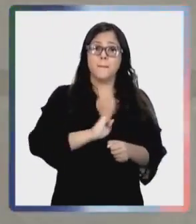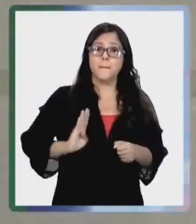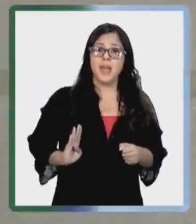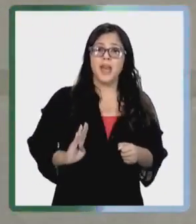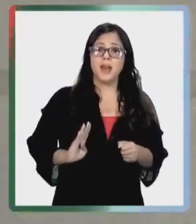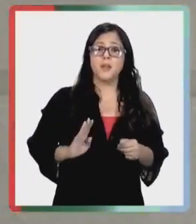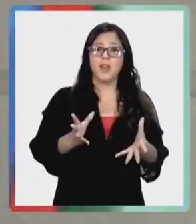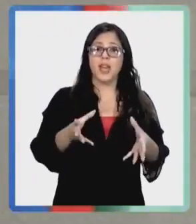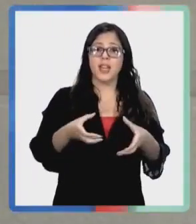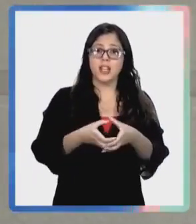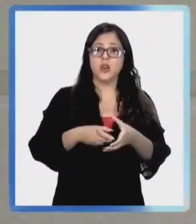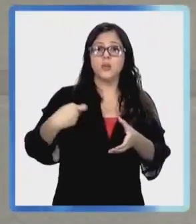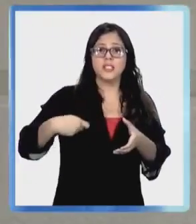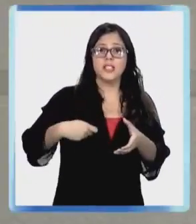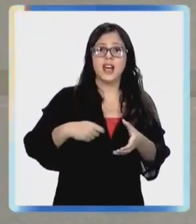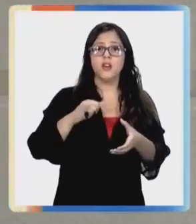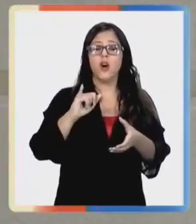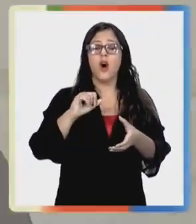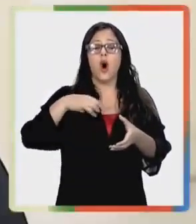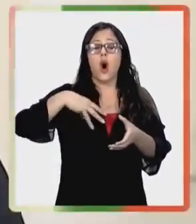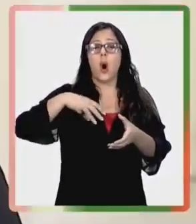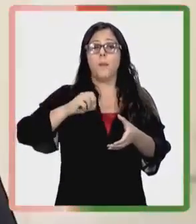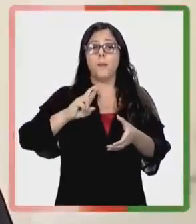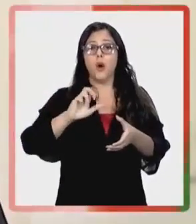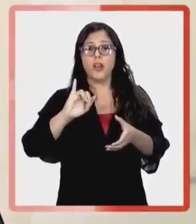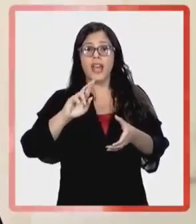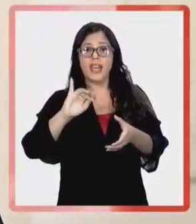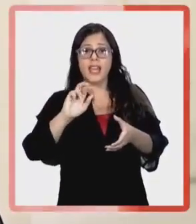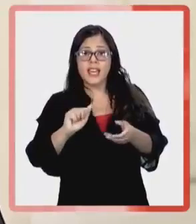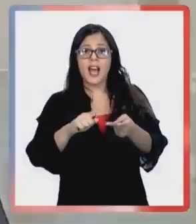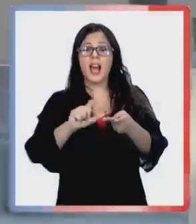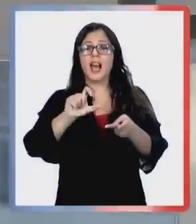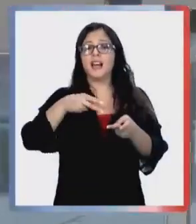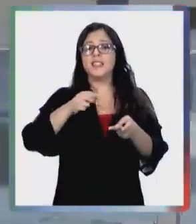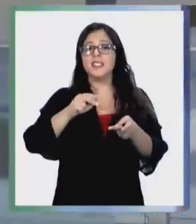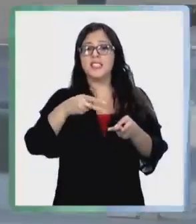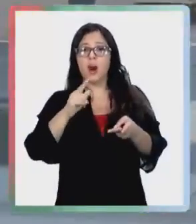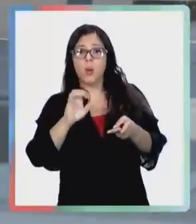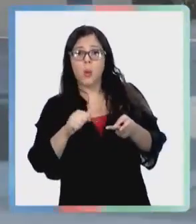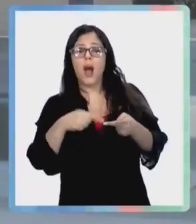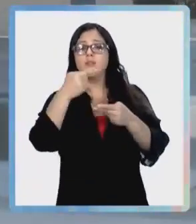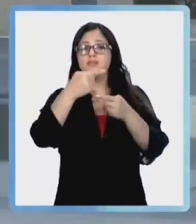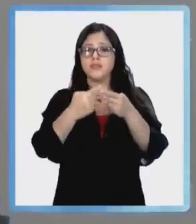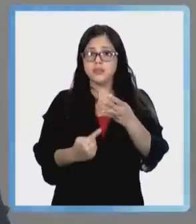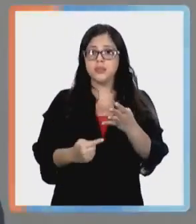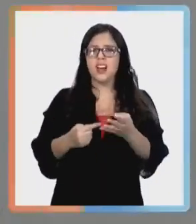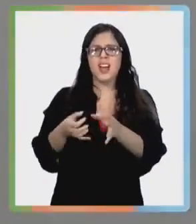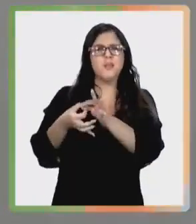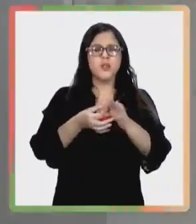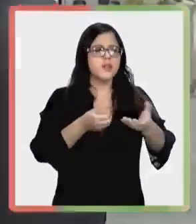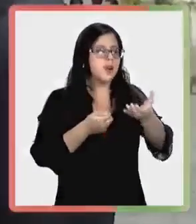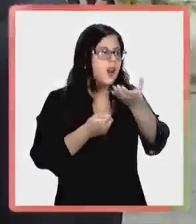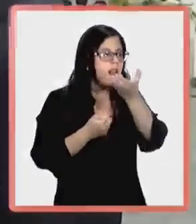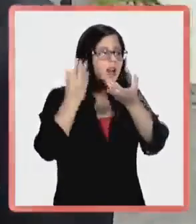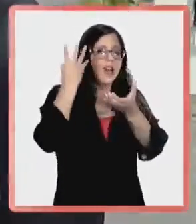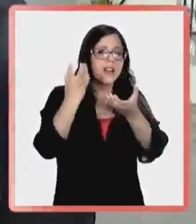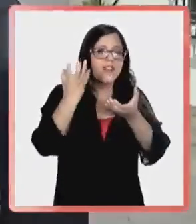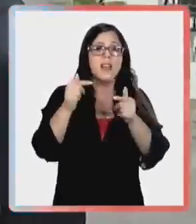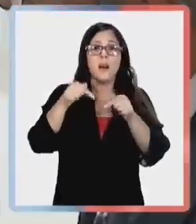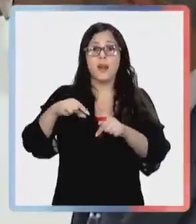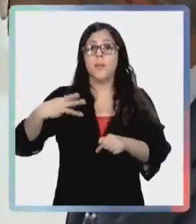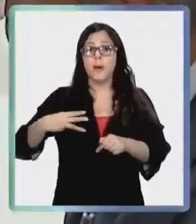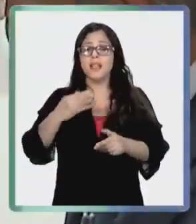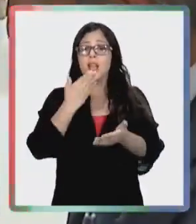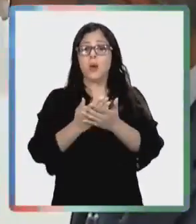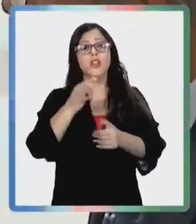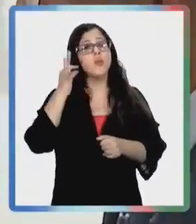Comisión de Relaciones Exteriores del Senado, Jaime Quintana, Iván Moreira y Francisco Chaguán. ¿Por qué fue grabada? No se sabe. Pero